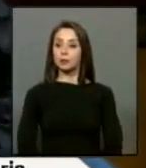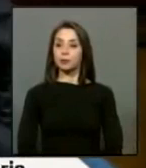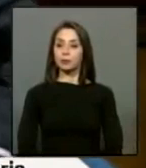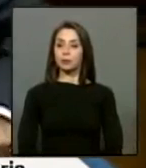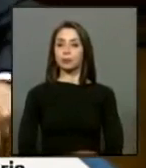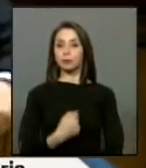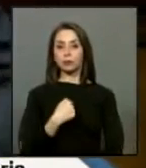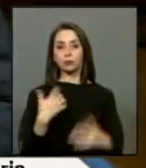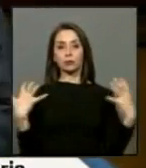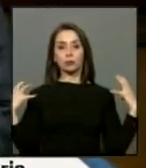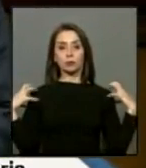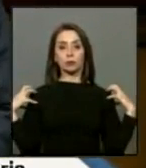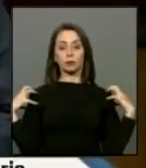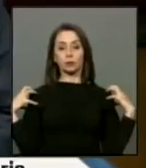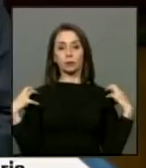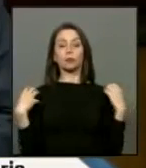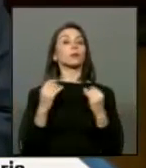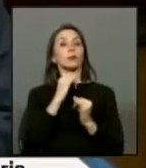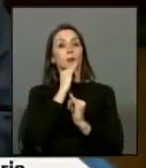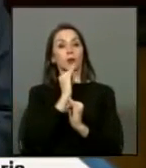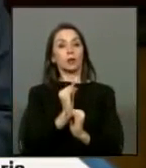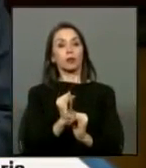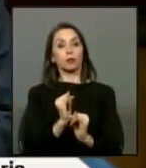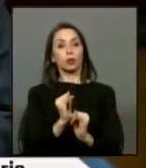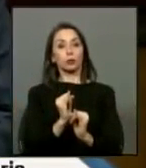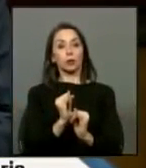me corresponde informar